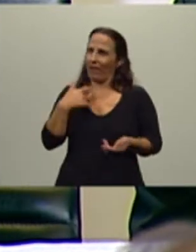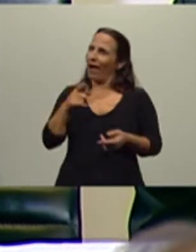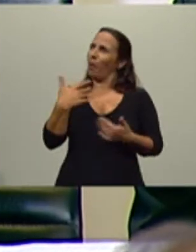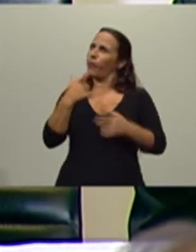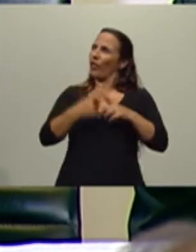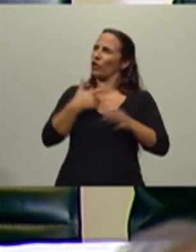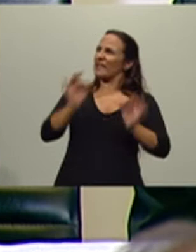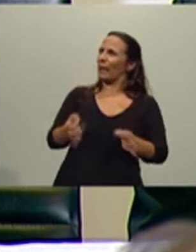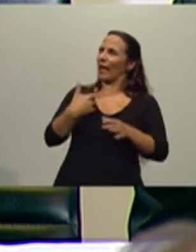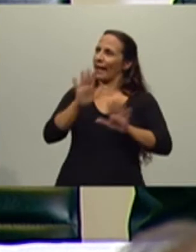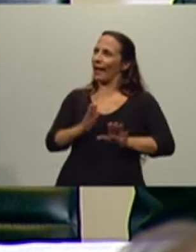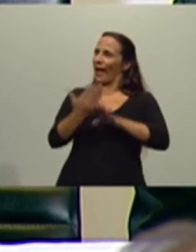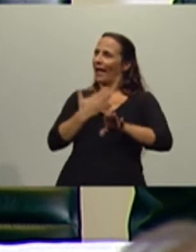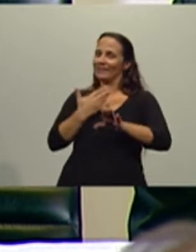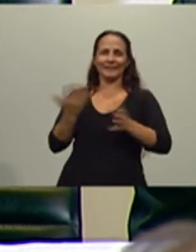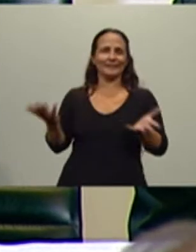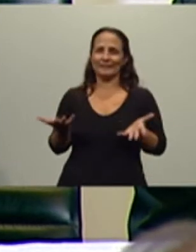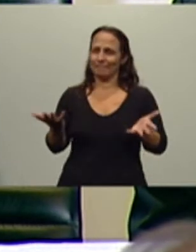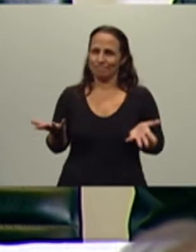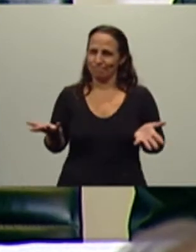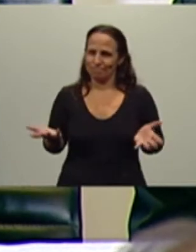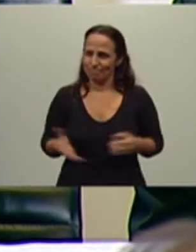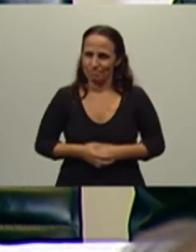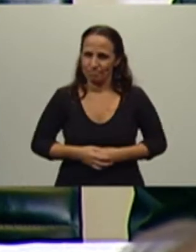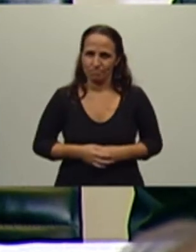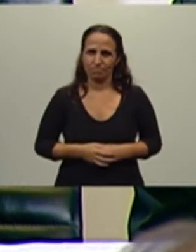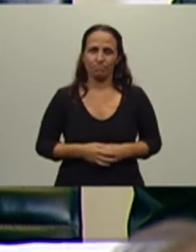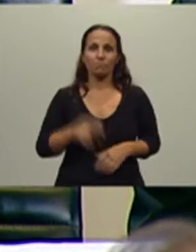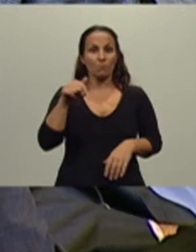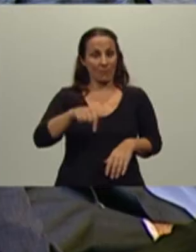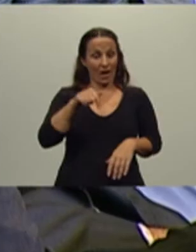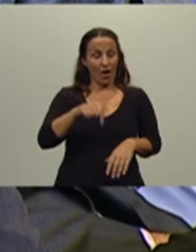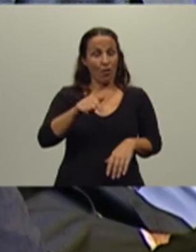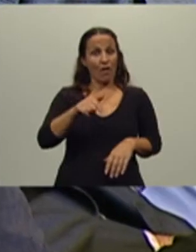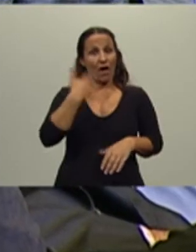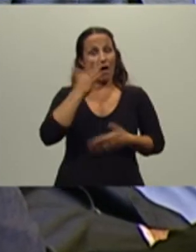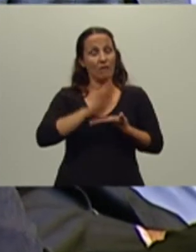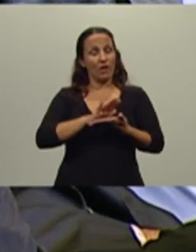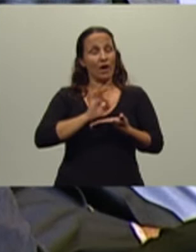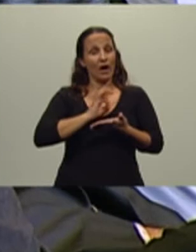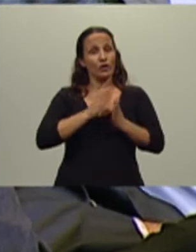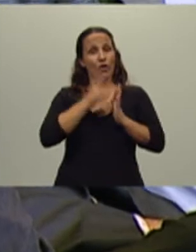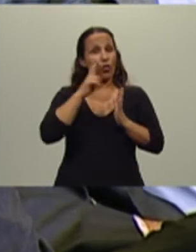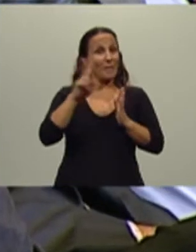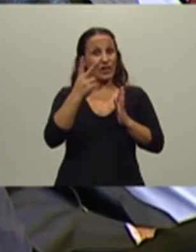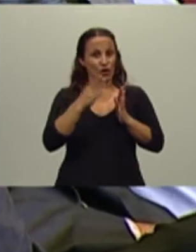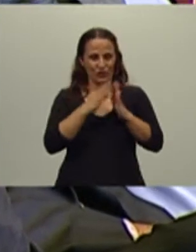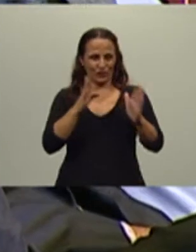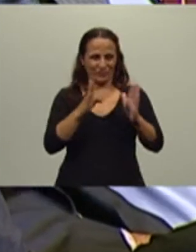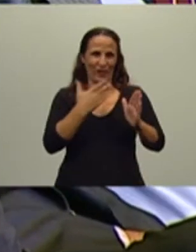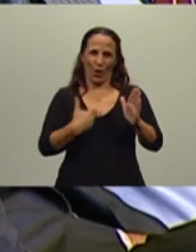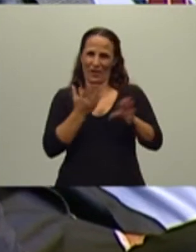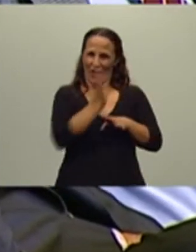todo, por lo menos, lo que nos quieren contar. Vamos ahora al año 2002, donde el gobierno que nos precedió